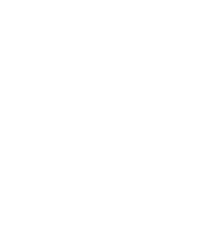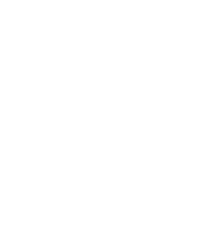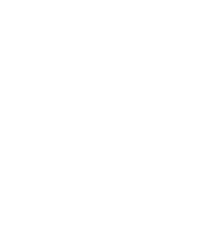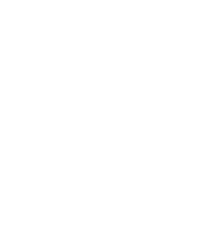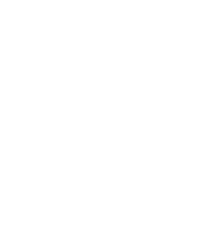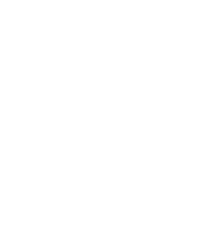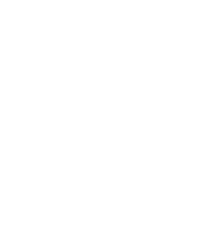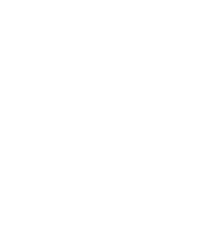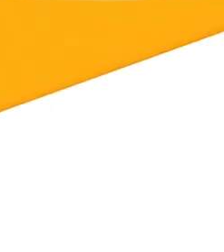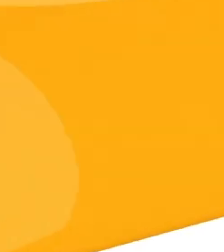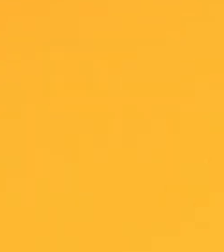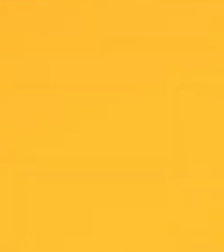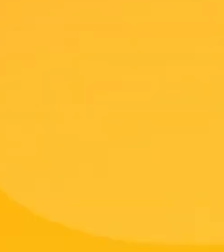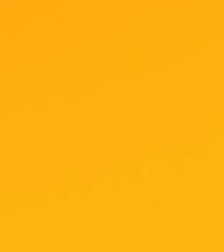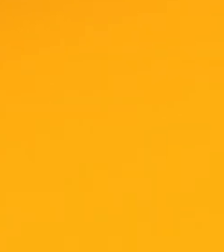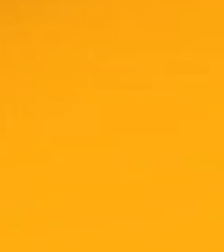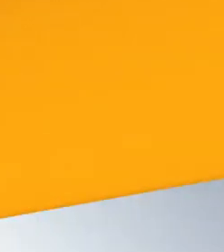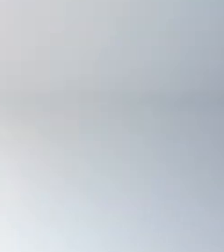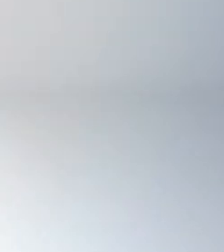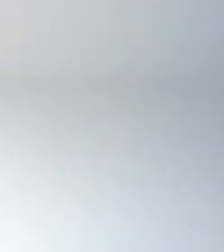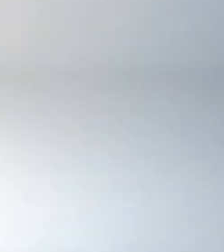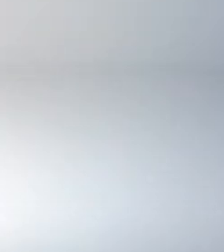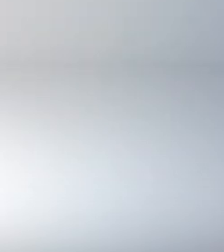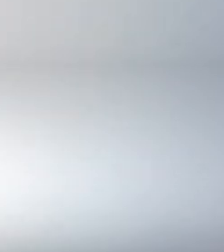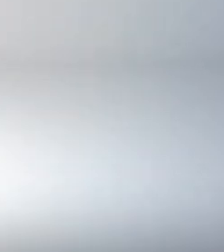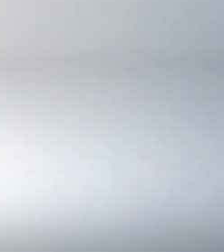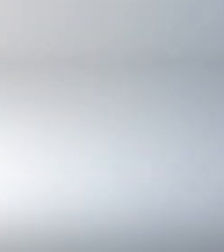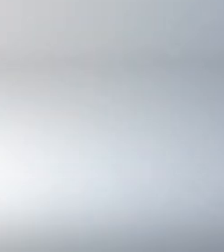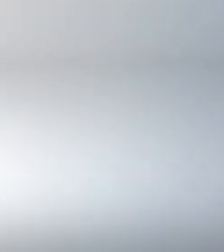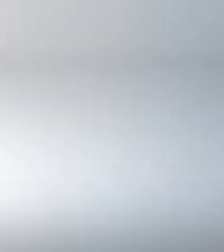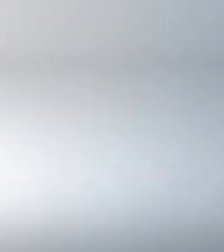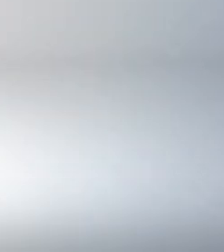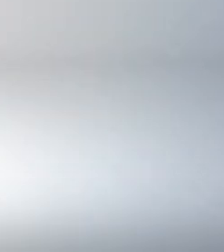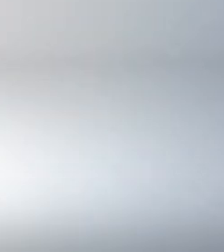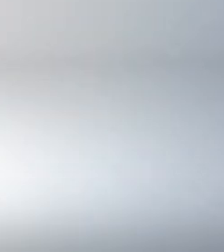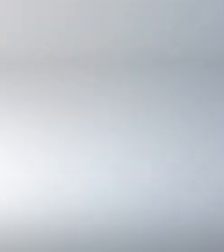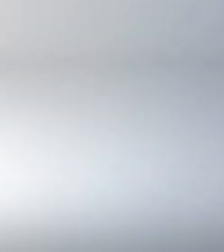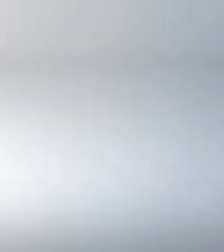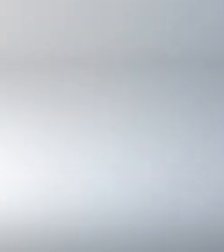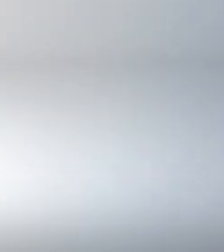Recuerde que en Universidad Recuerde acá en Vivir Mejor en la Universidad de Costa Rica,